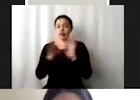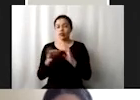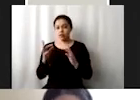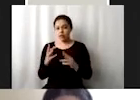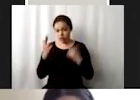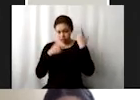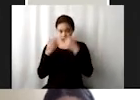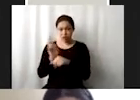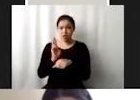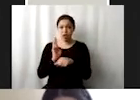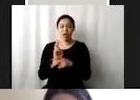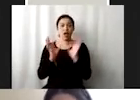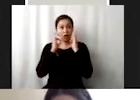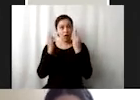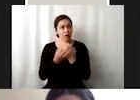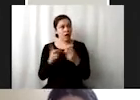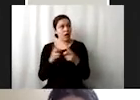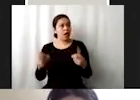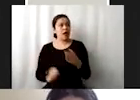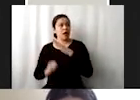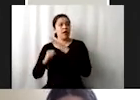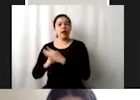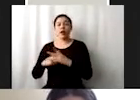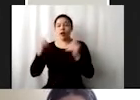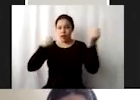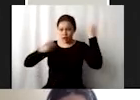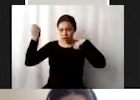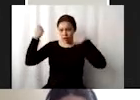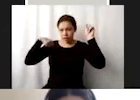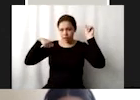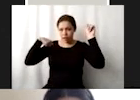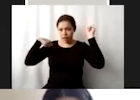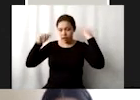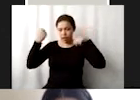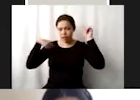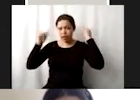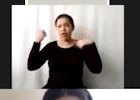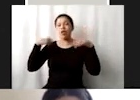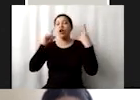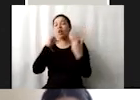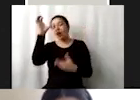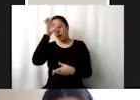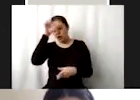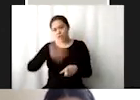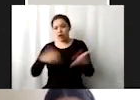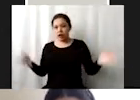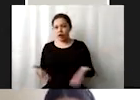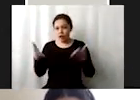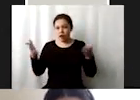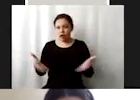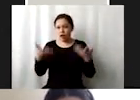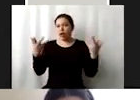instrumentos de desarrollo sostenible como en el turismo por ejemplo promoviendo la cultura y racionalizar